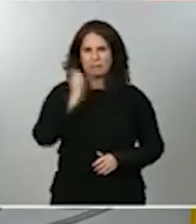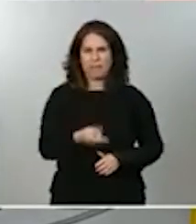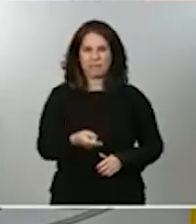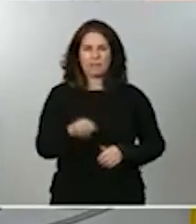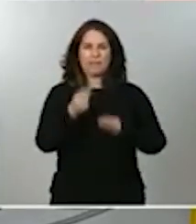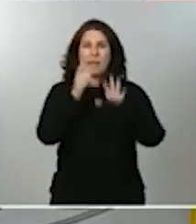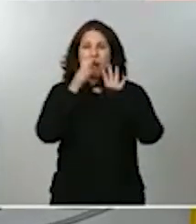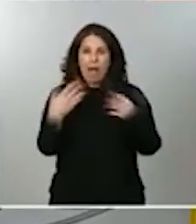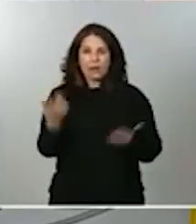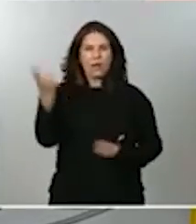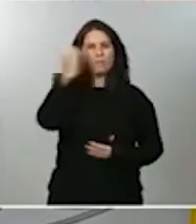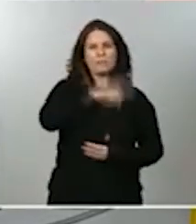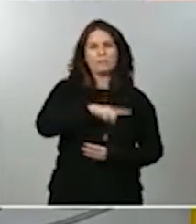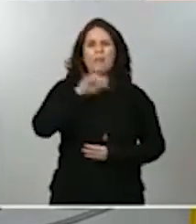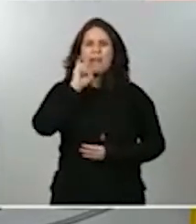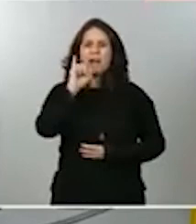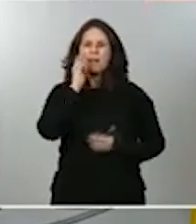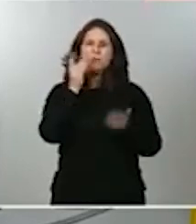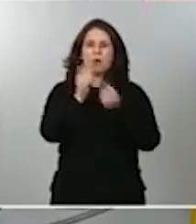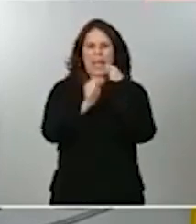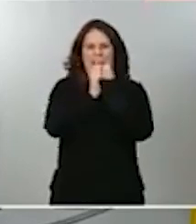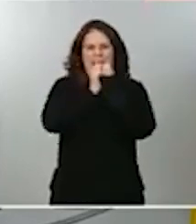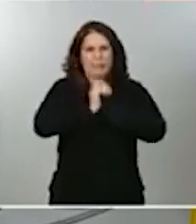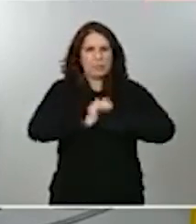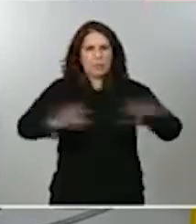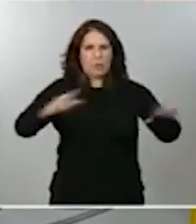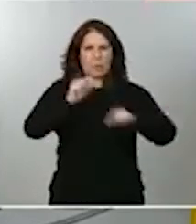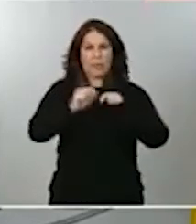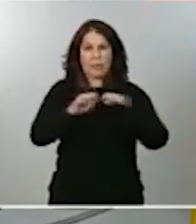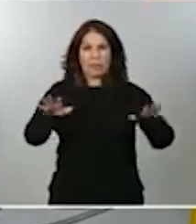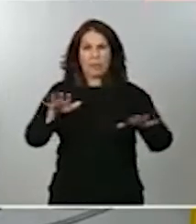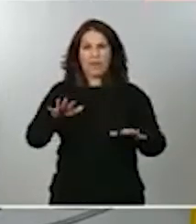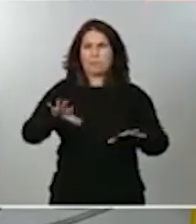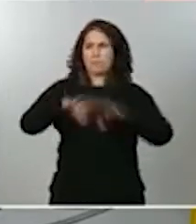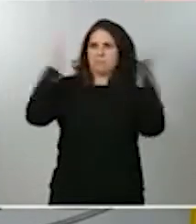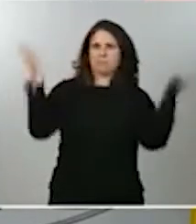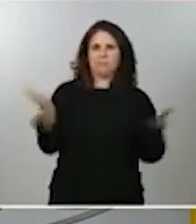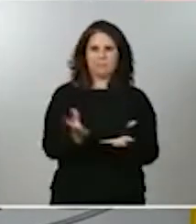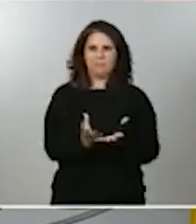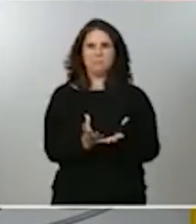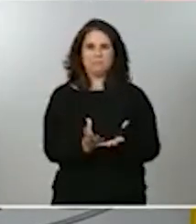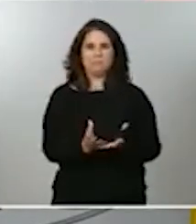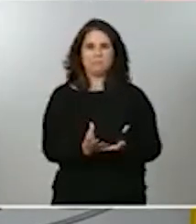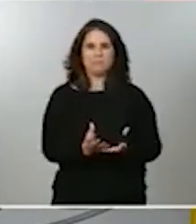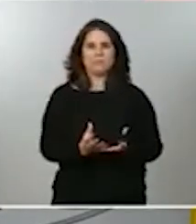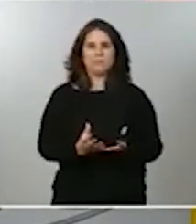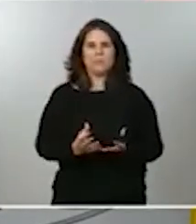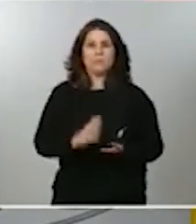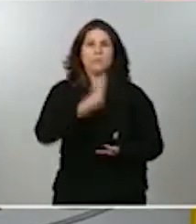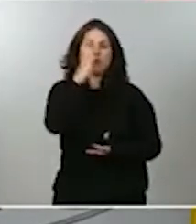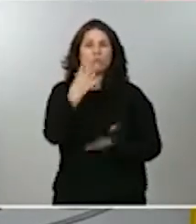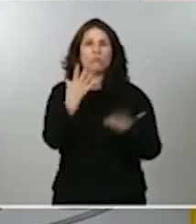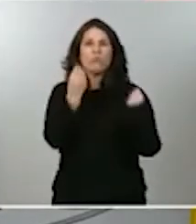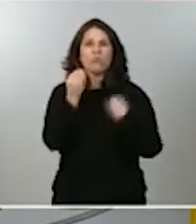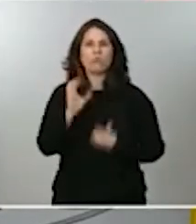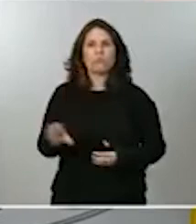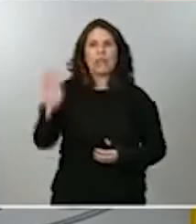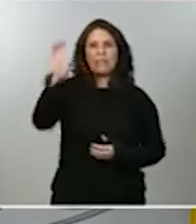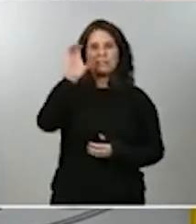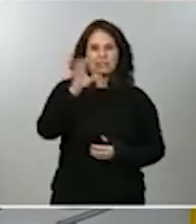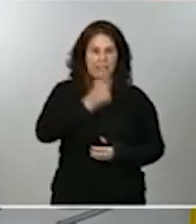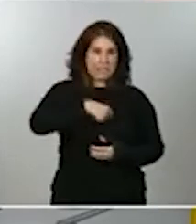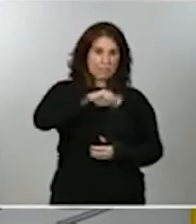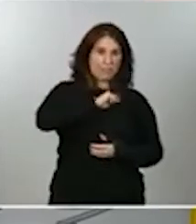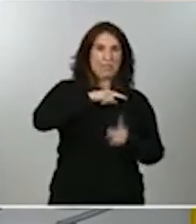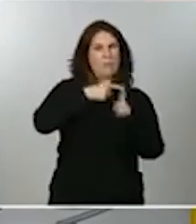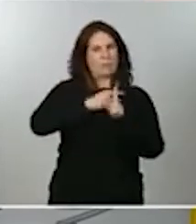de esta pandemia a nivel global, internacionalmente, por lo que muchos países, no solo España, están en este momento